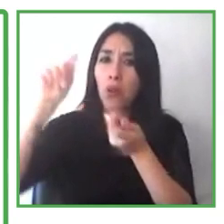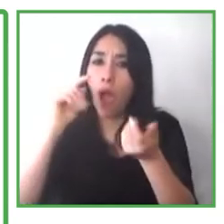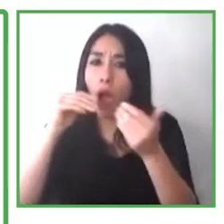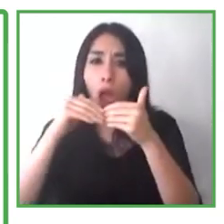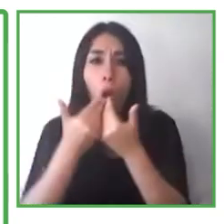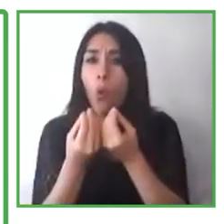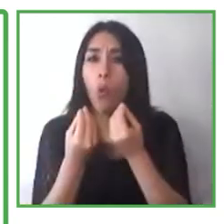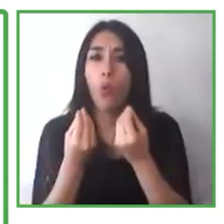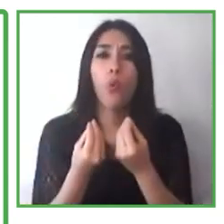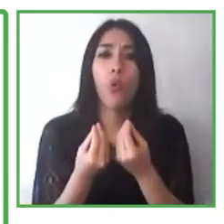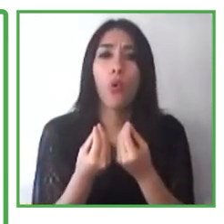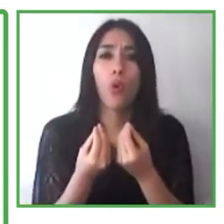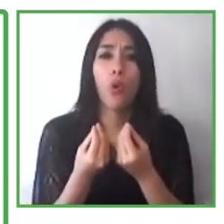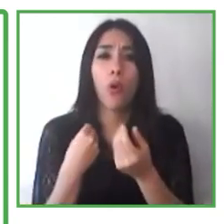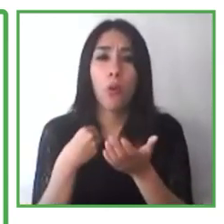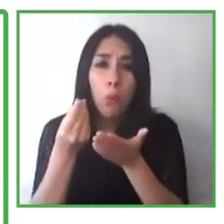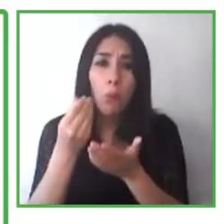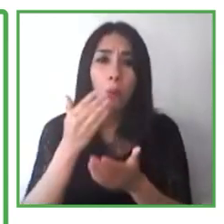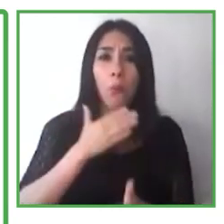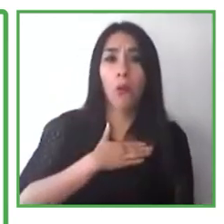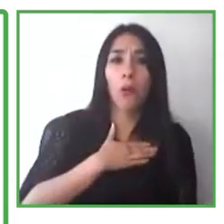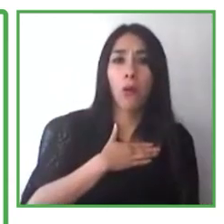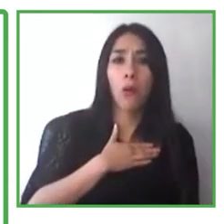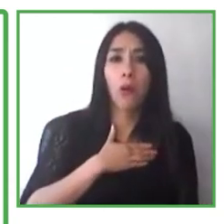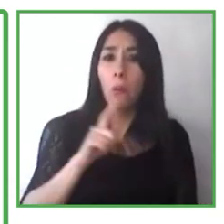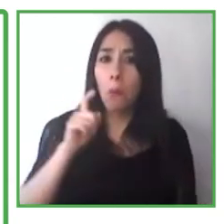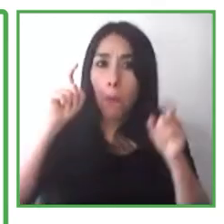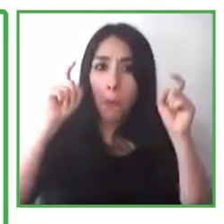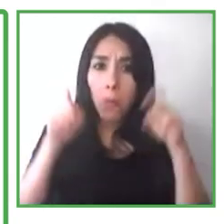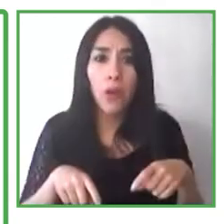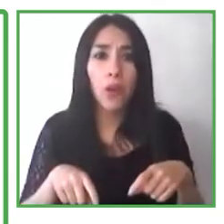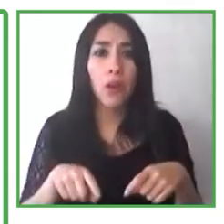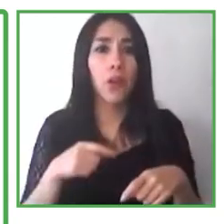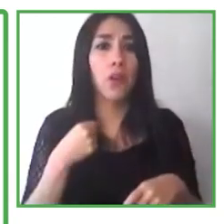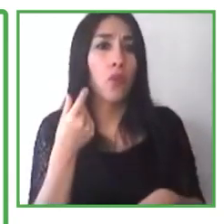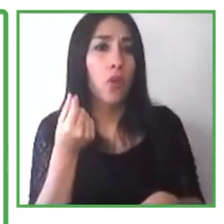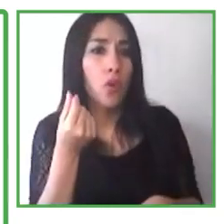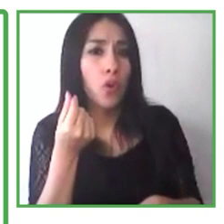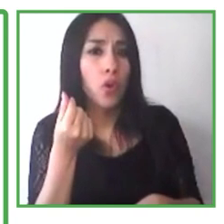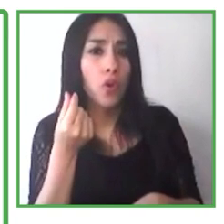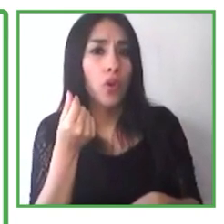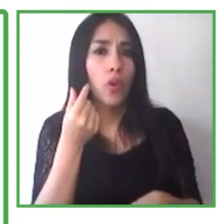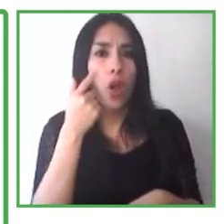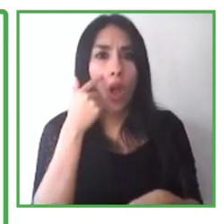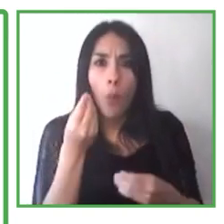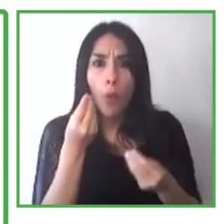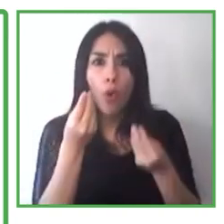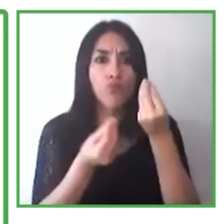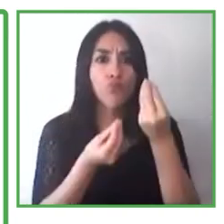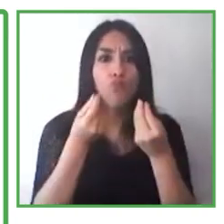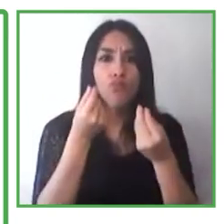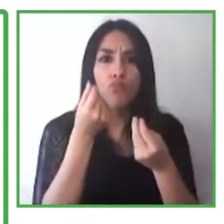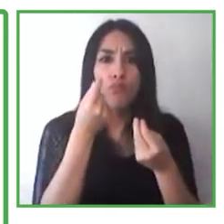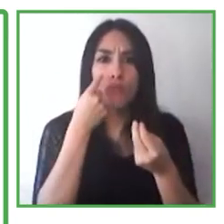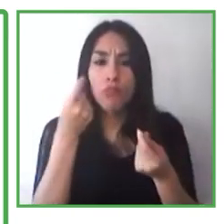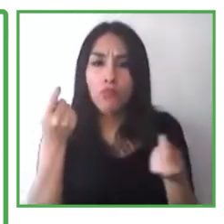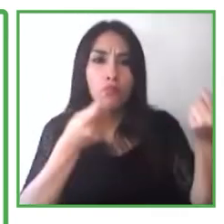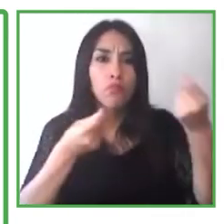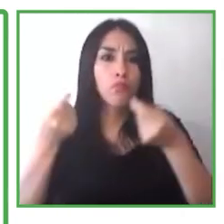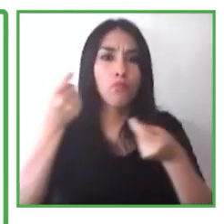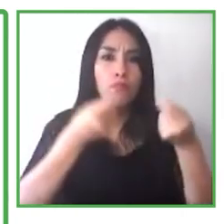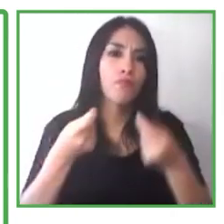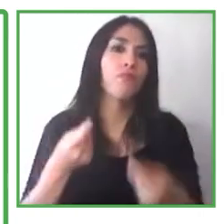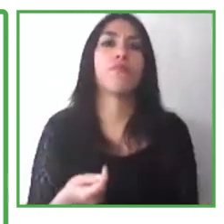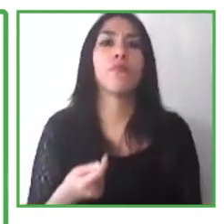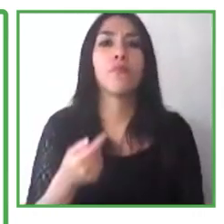provisto para mí, todos los costos asociados con la entrega de esta acomodación va